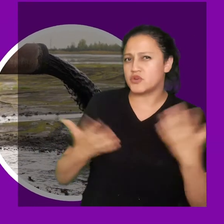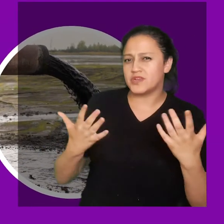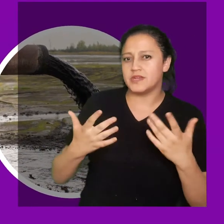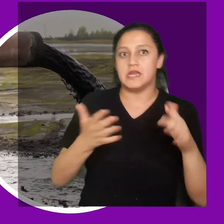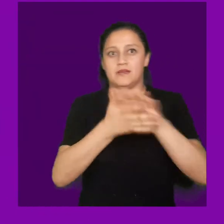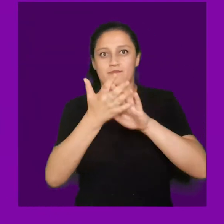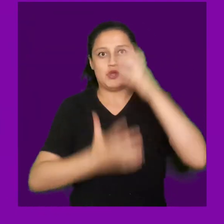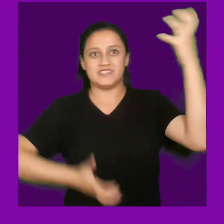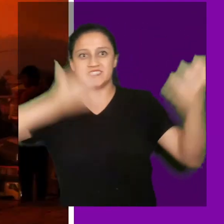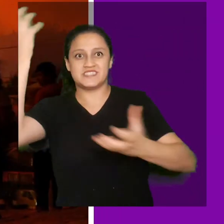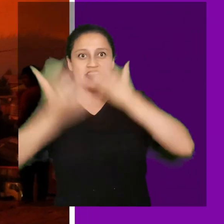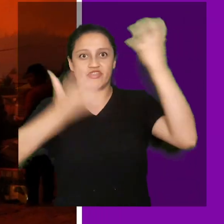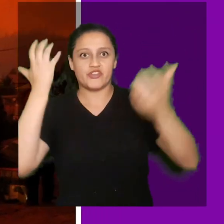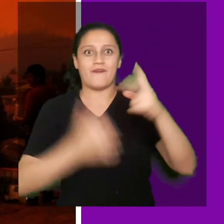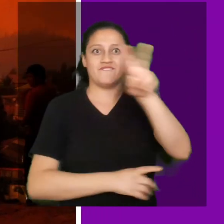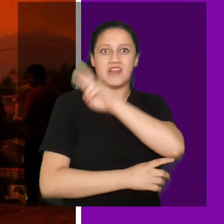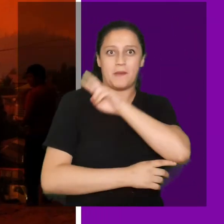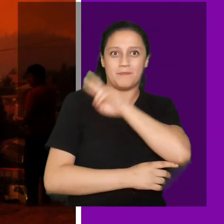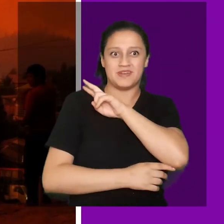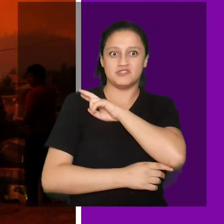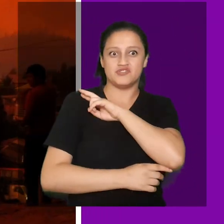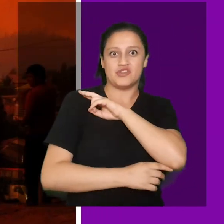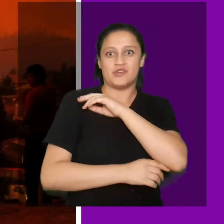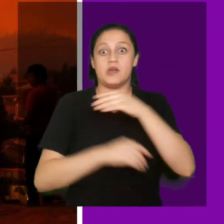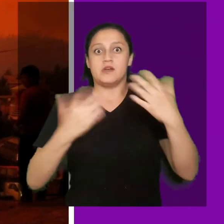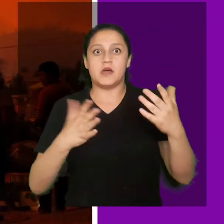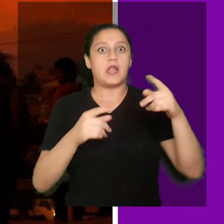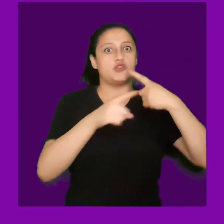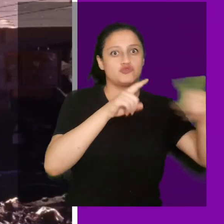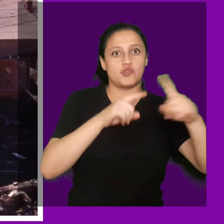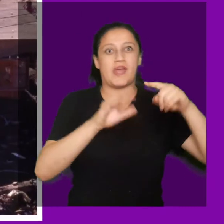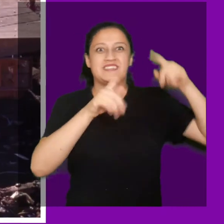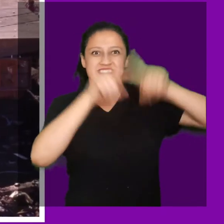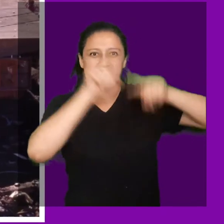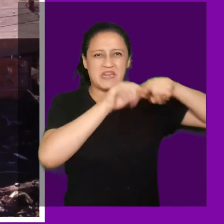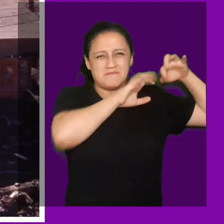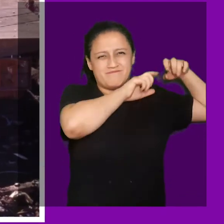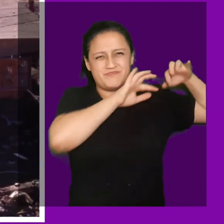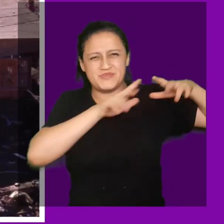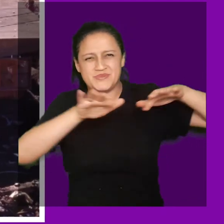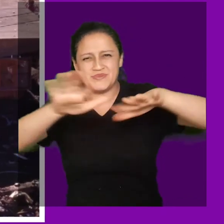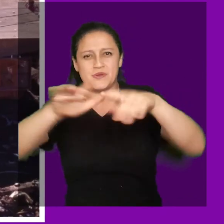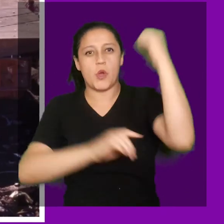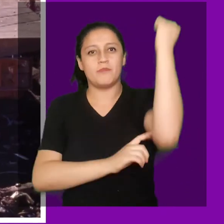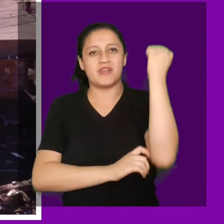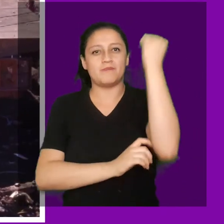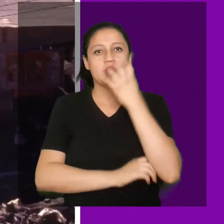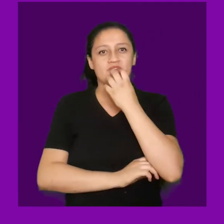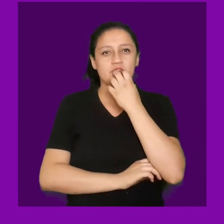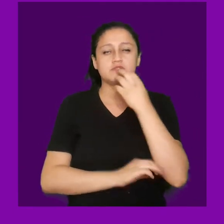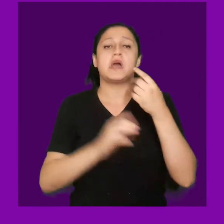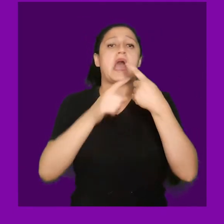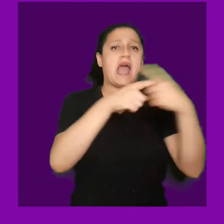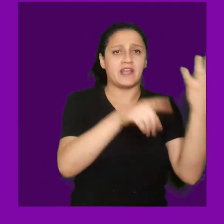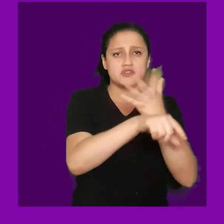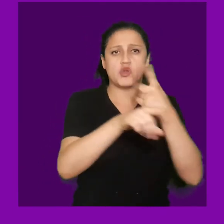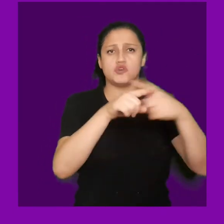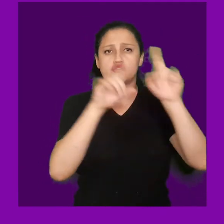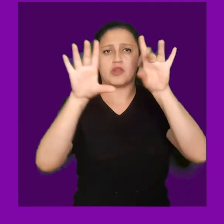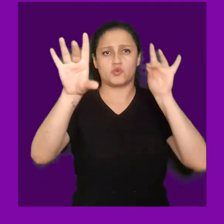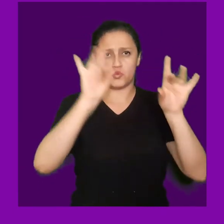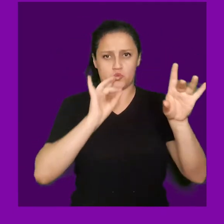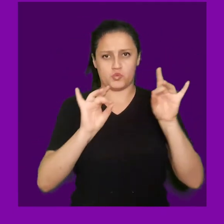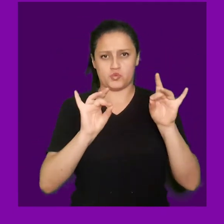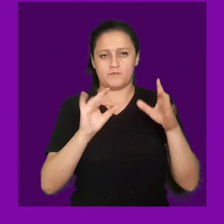vida de las personas? ¿Recuerdas los incendios en Valparaíso o Santa Olga? ¿O los aluviones de Copiapó y Antofagasta? Y estos son